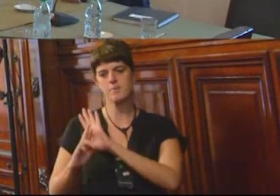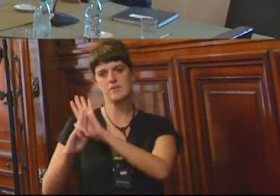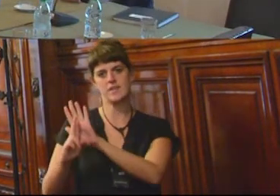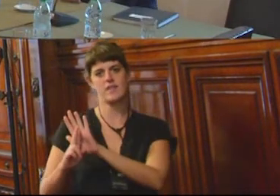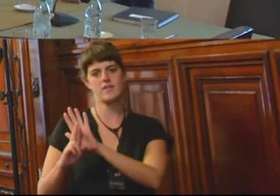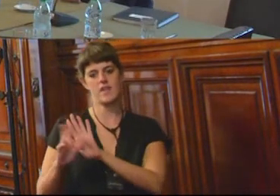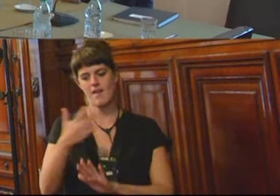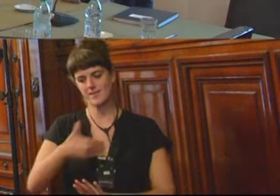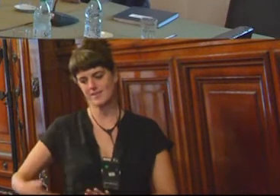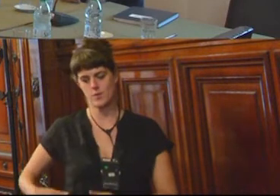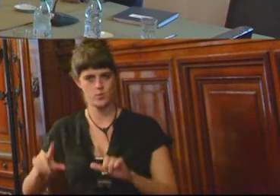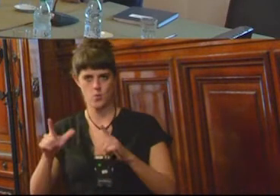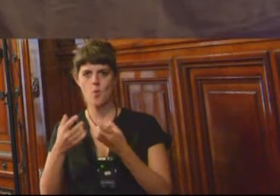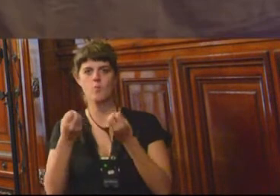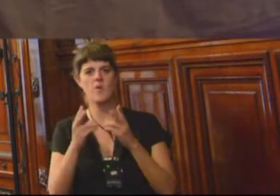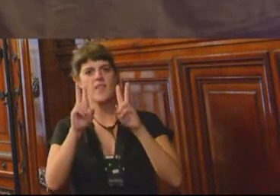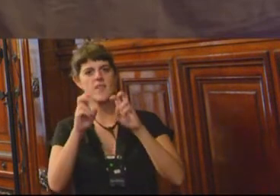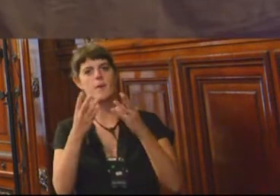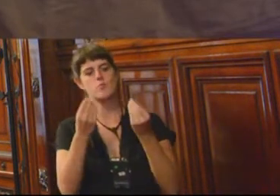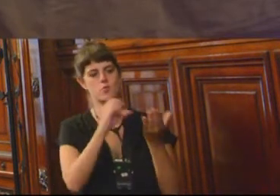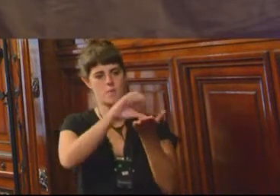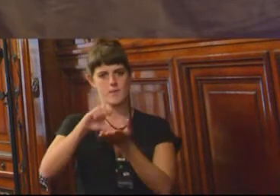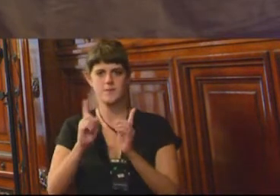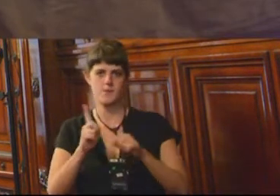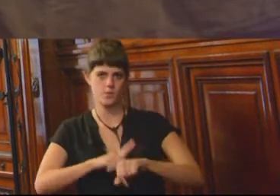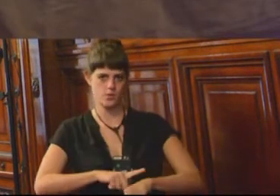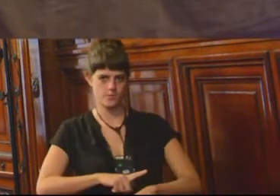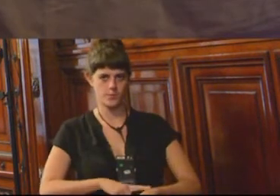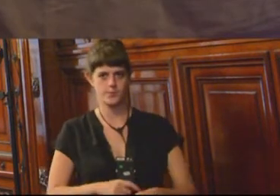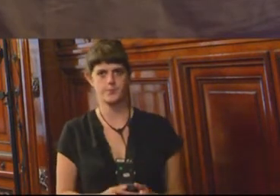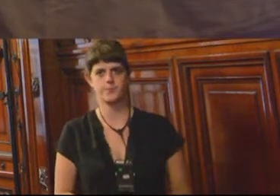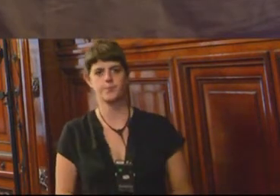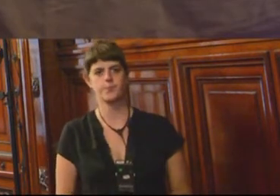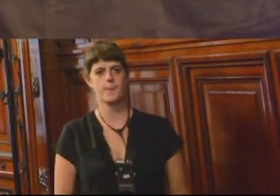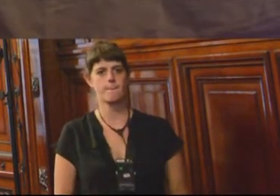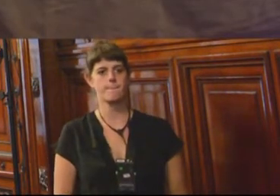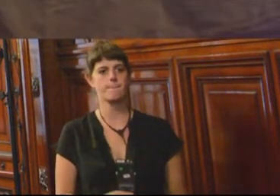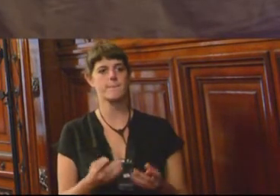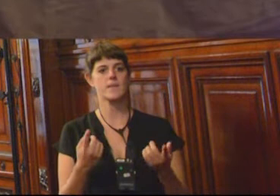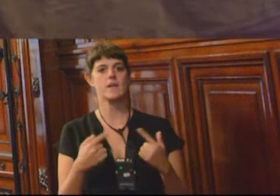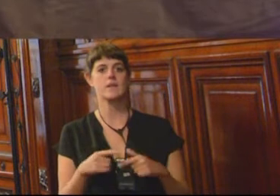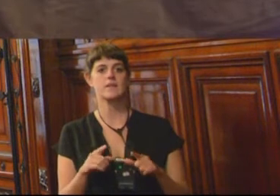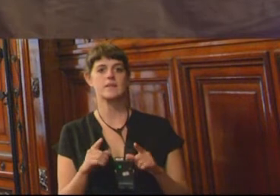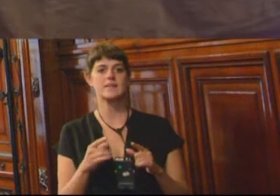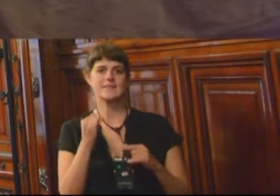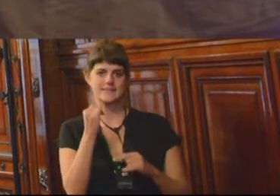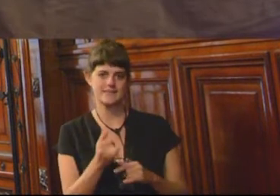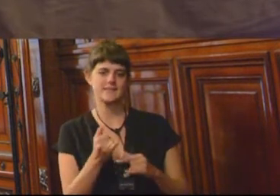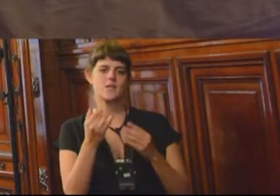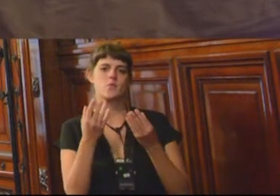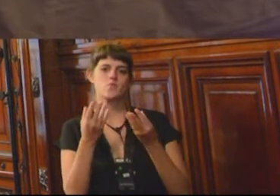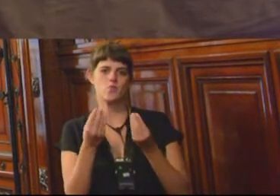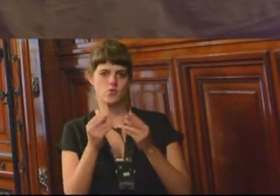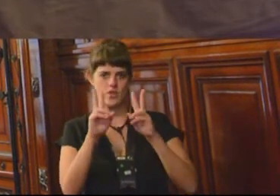Estados, aunque mucho de lo que vamos a hablar es responsabilidad y obligación de los Estados a atender.